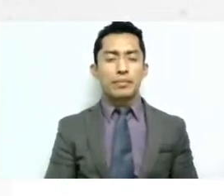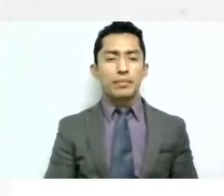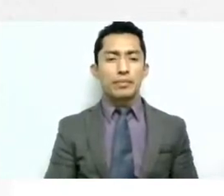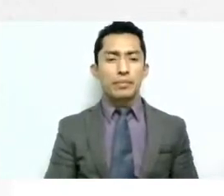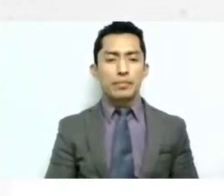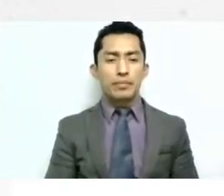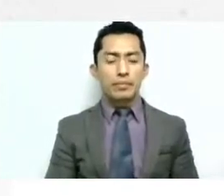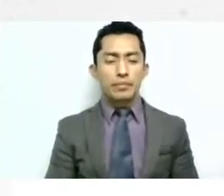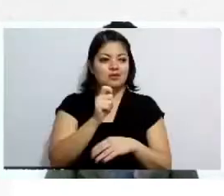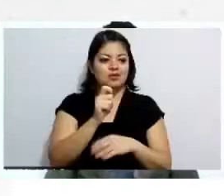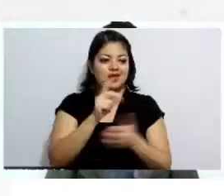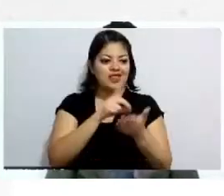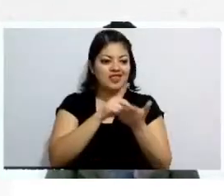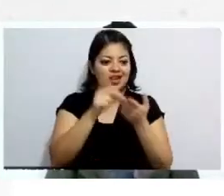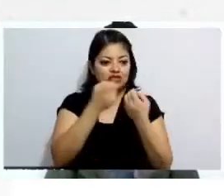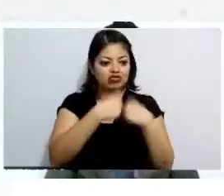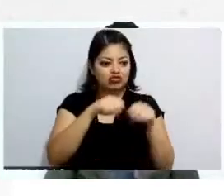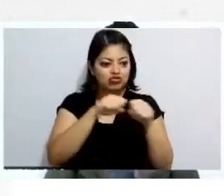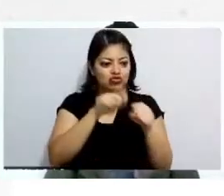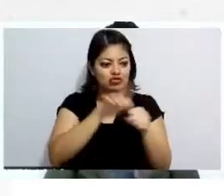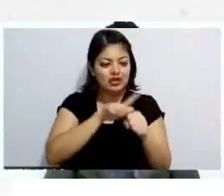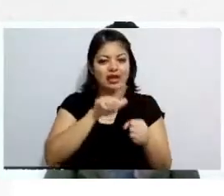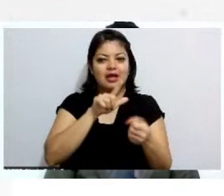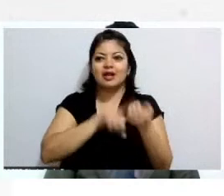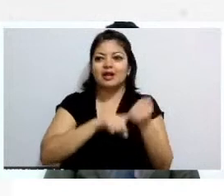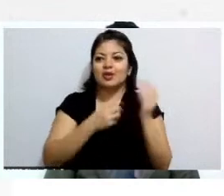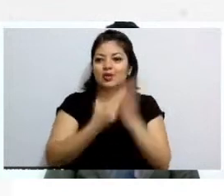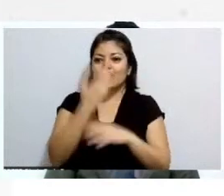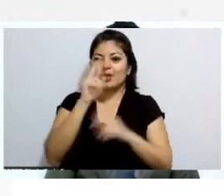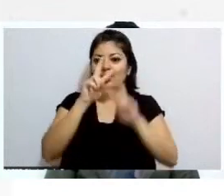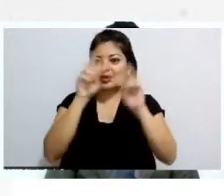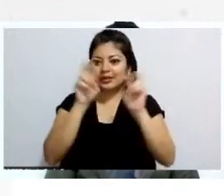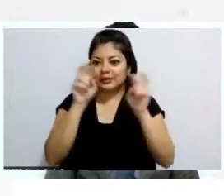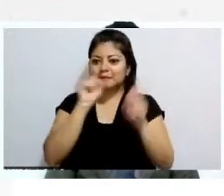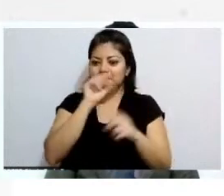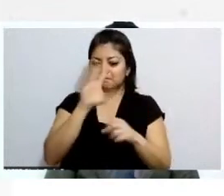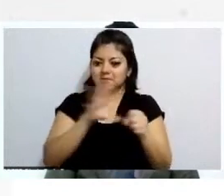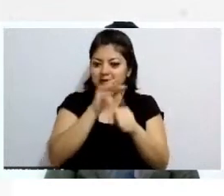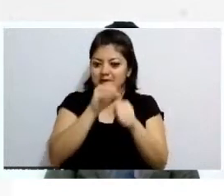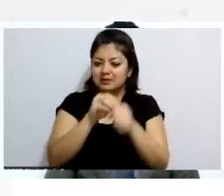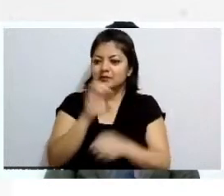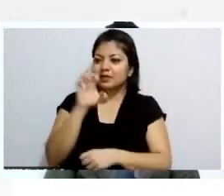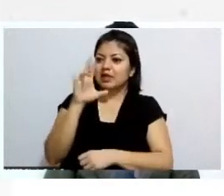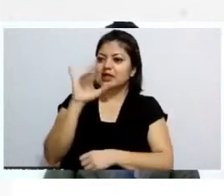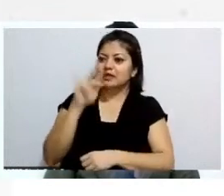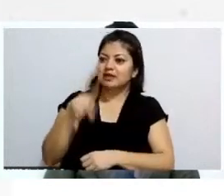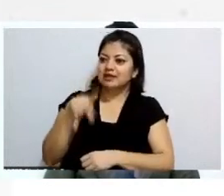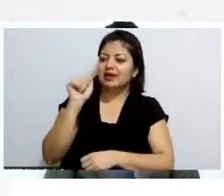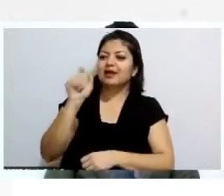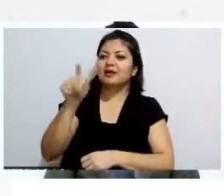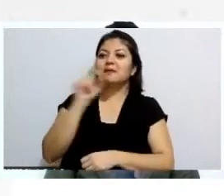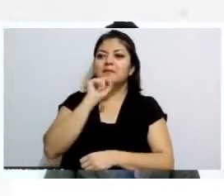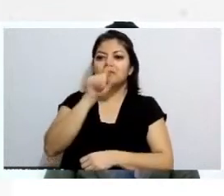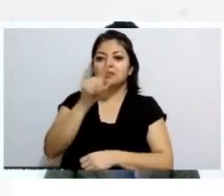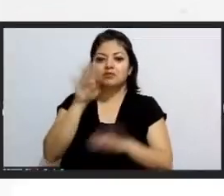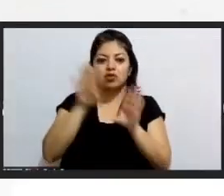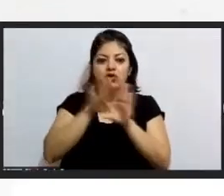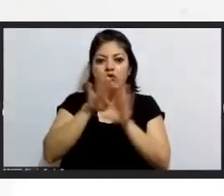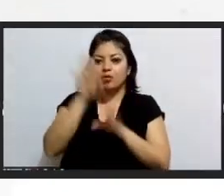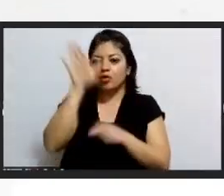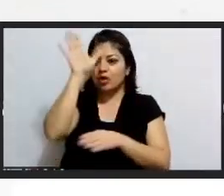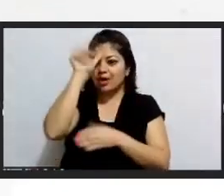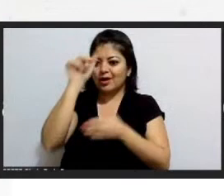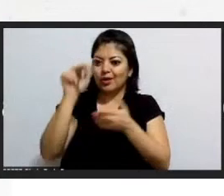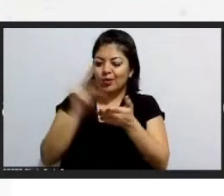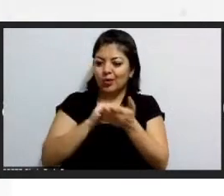integrando en estos temas Erika desde la parte de de la conciliación en las este en